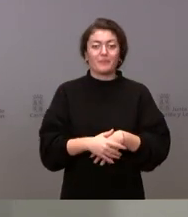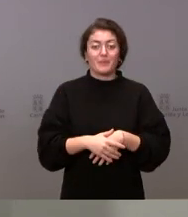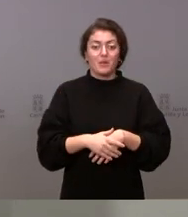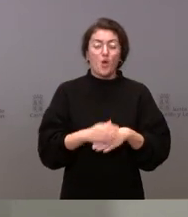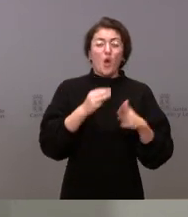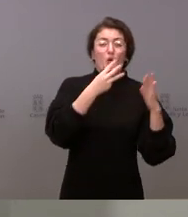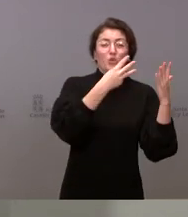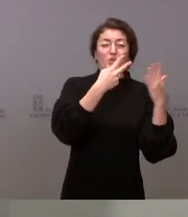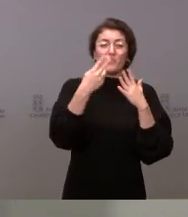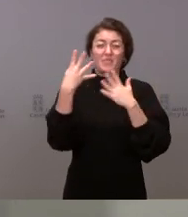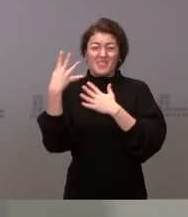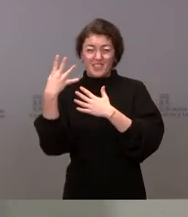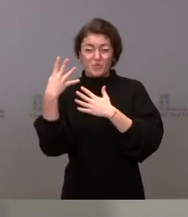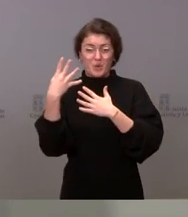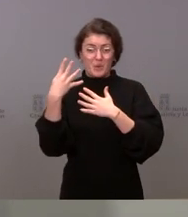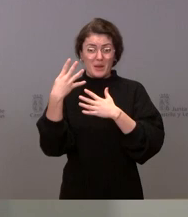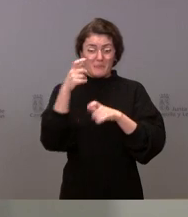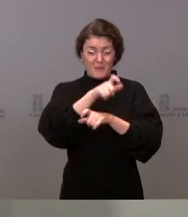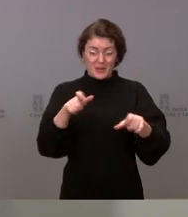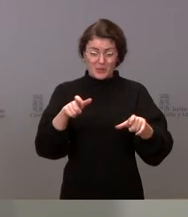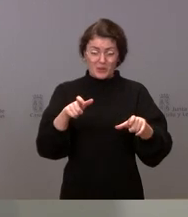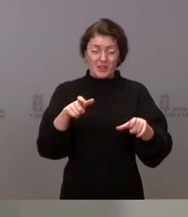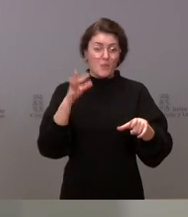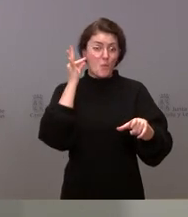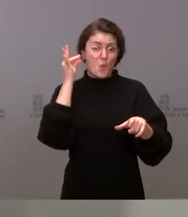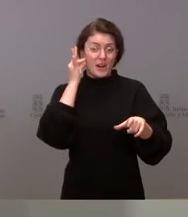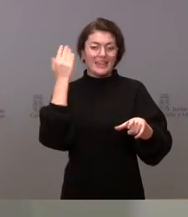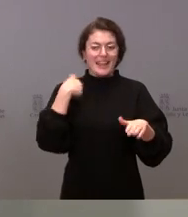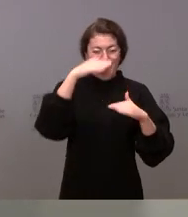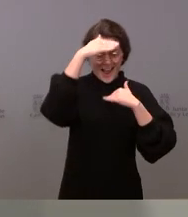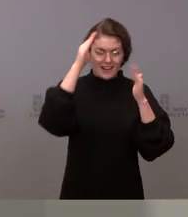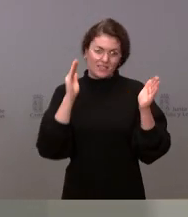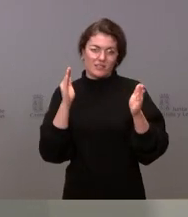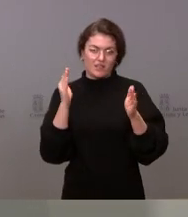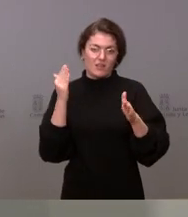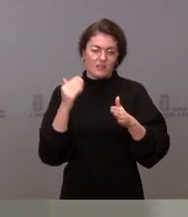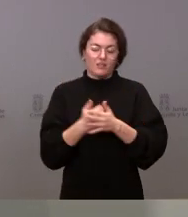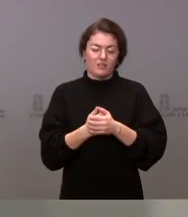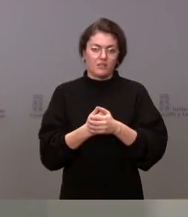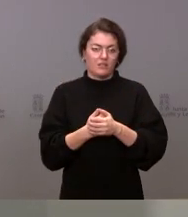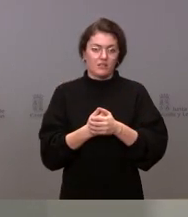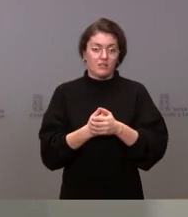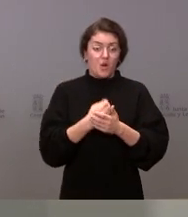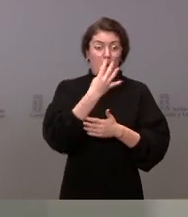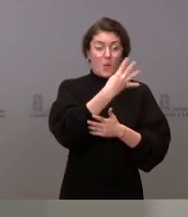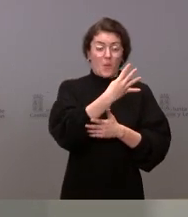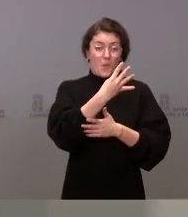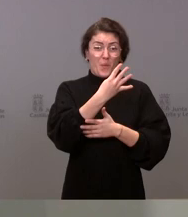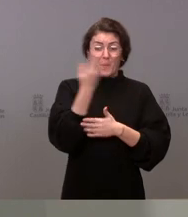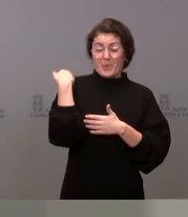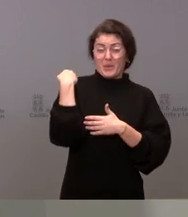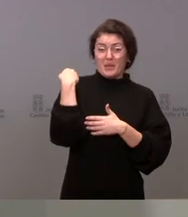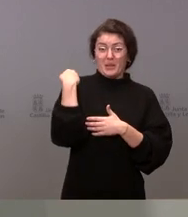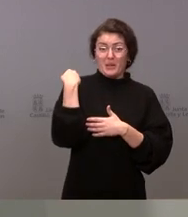de mujeres han sido atendidas en la red de atención integral a las víctimas de violencia de género, 44 más, desgraciadamente,